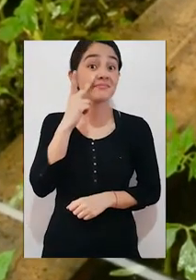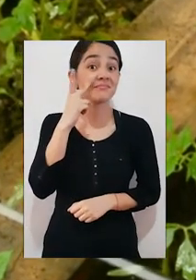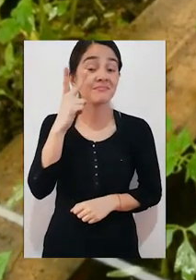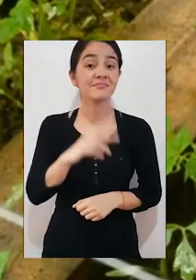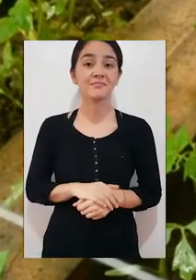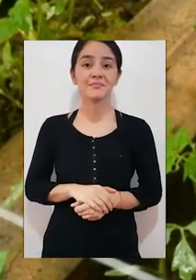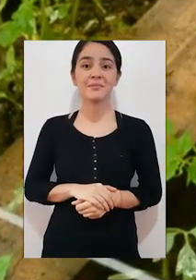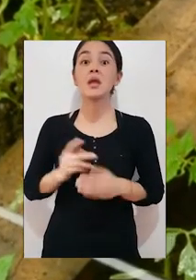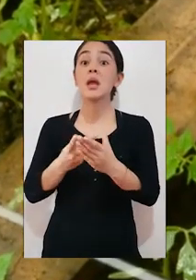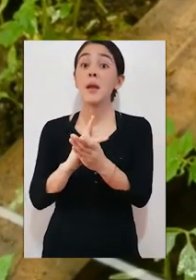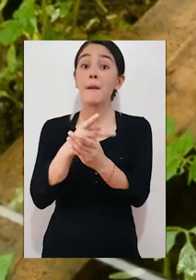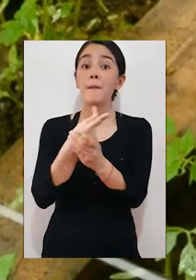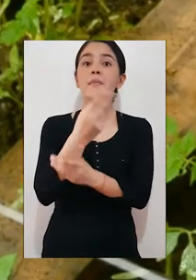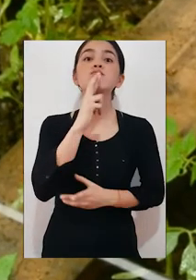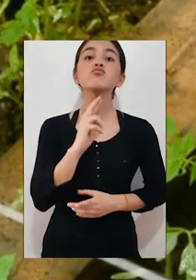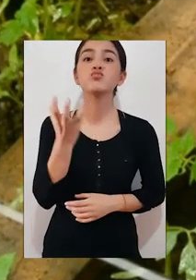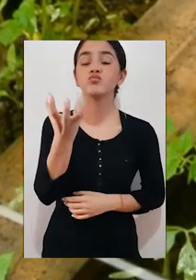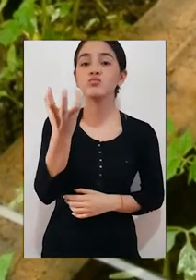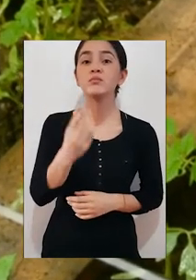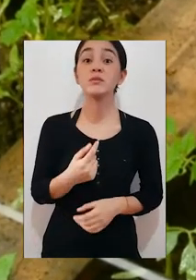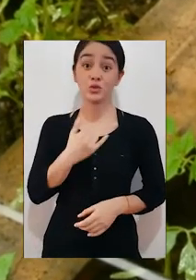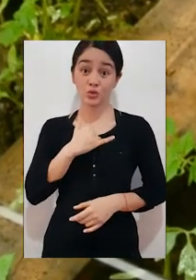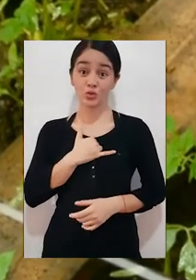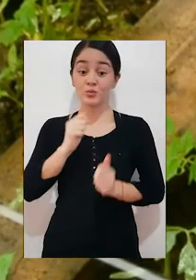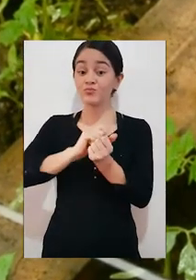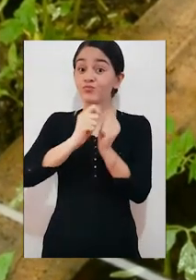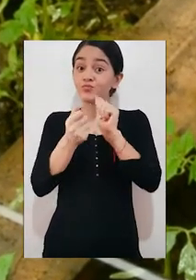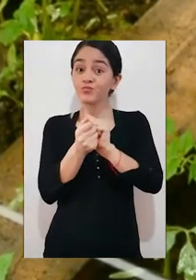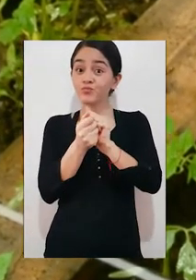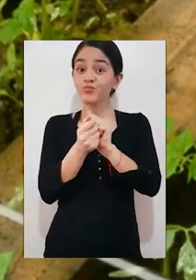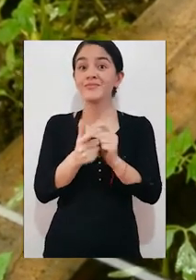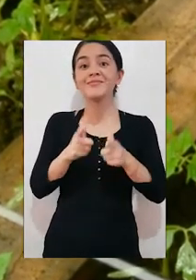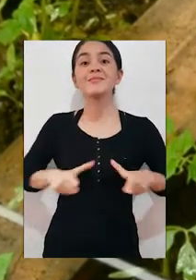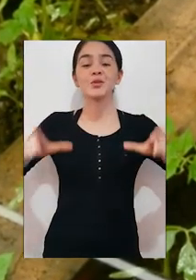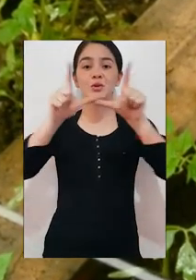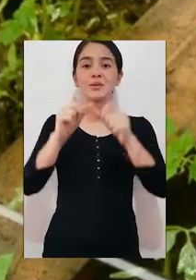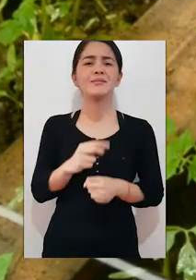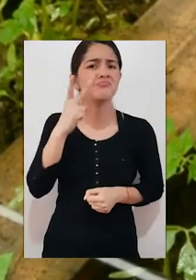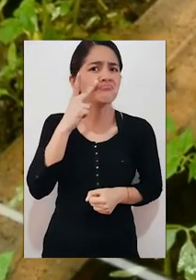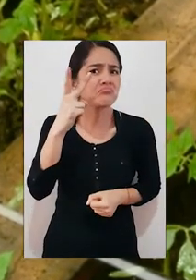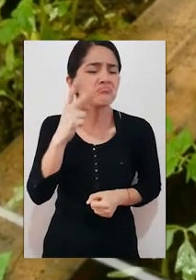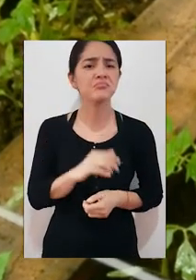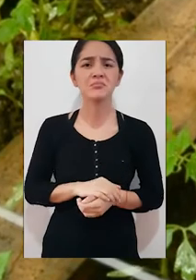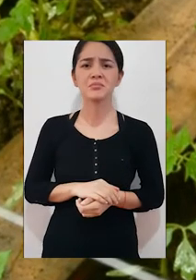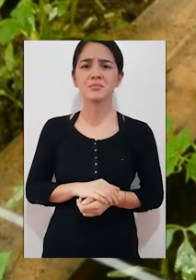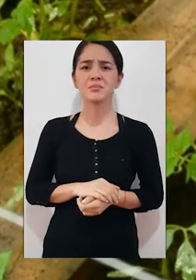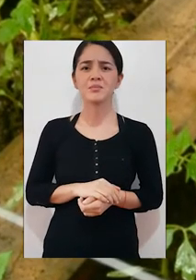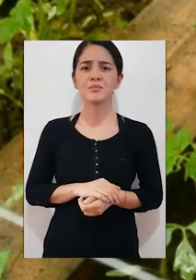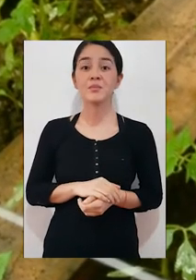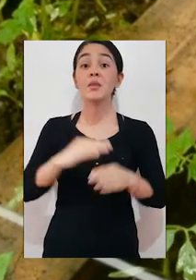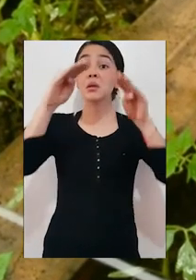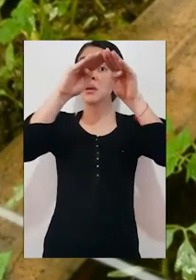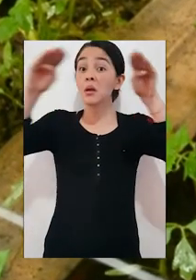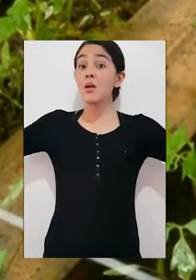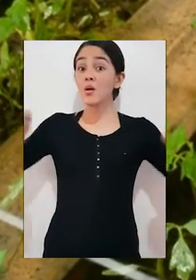Estas de acá son las plantas de tomate que yo traspasé luego de que ellas germinaron. Si se fijan, están colocadas